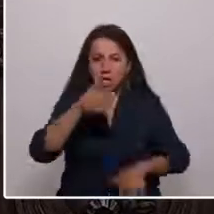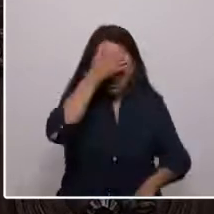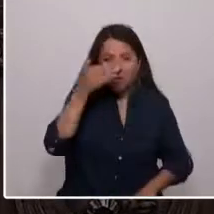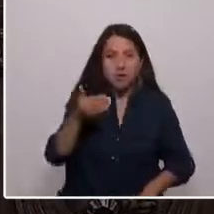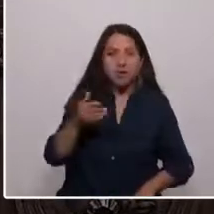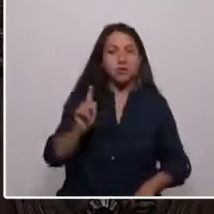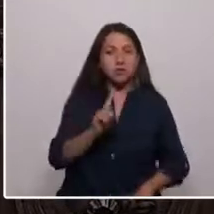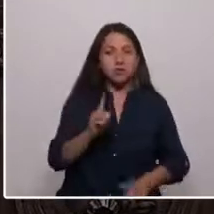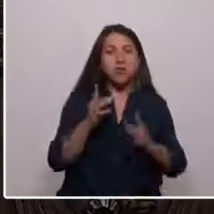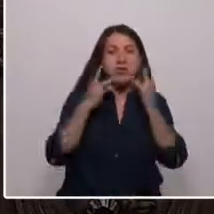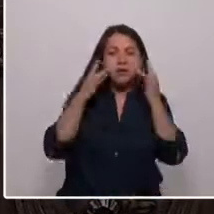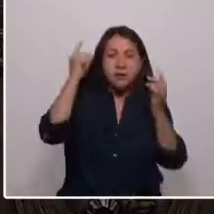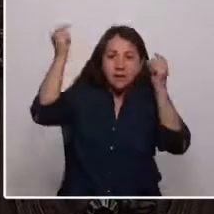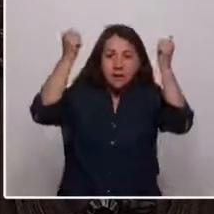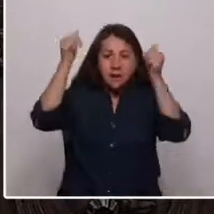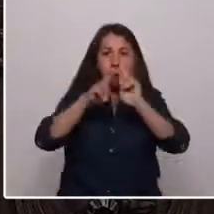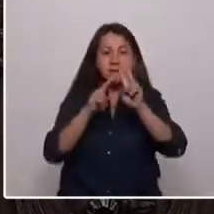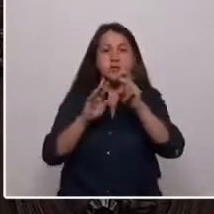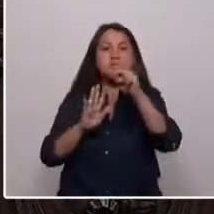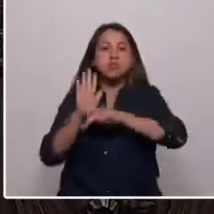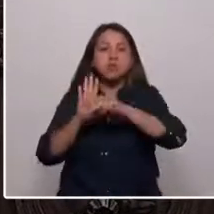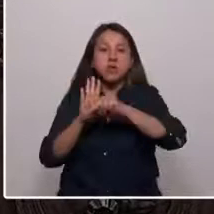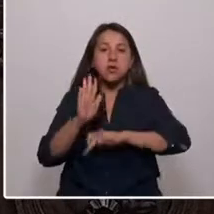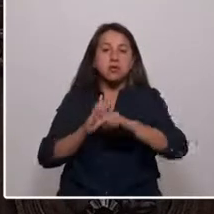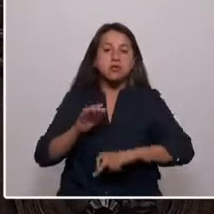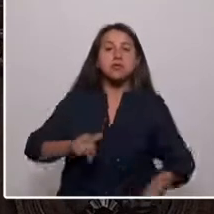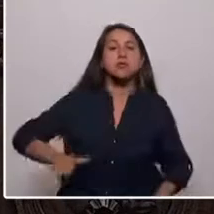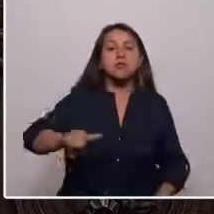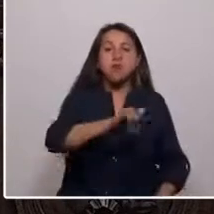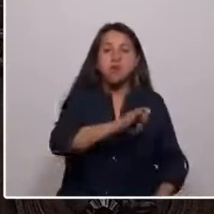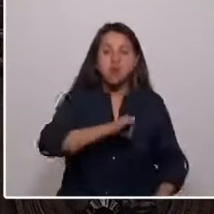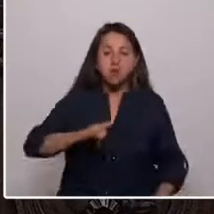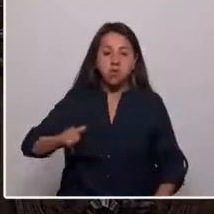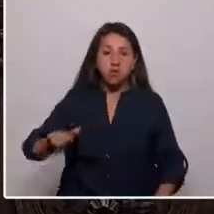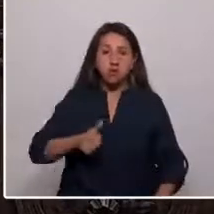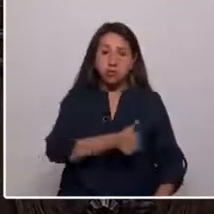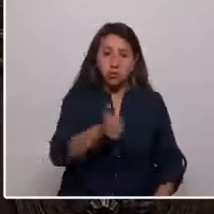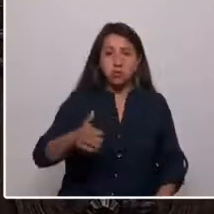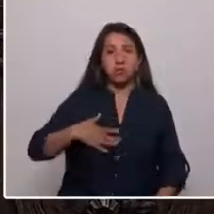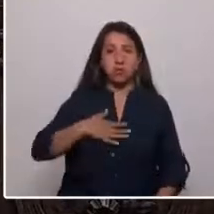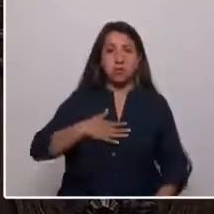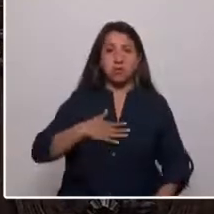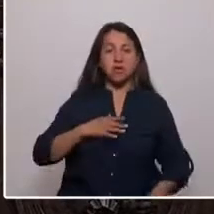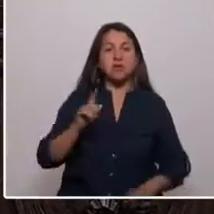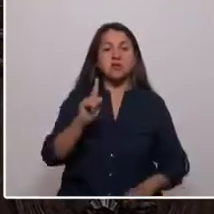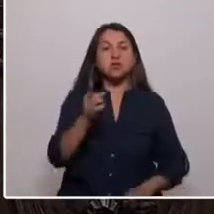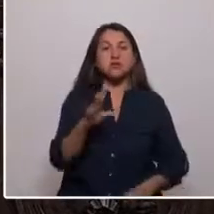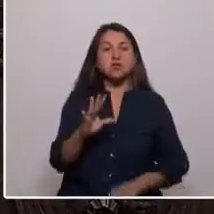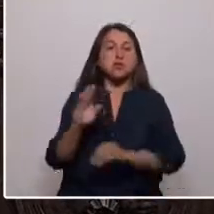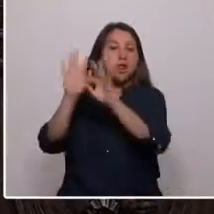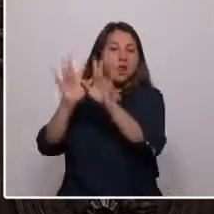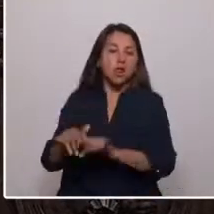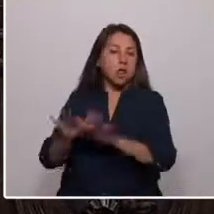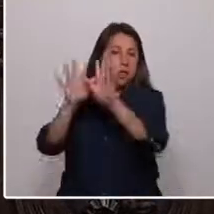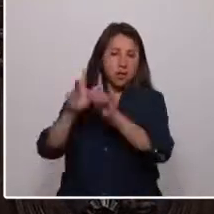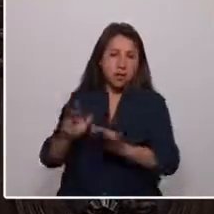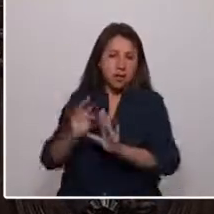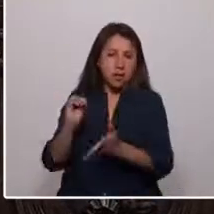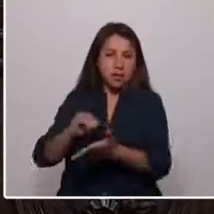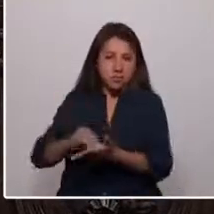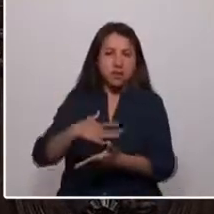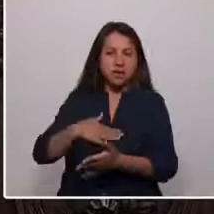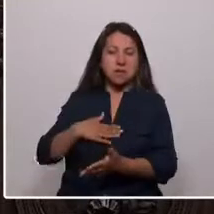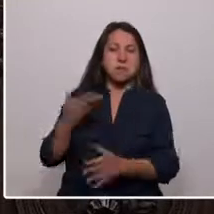todo un proyecto común. No puede rehacerse por unas líneas escritas en un papel por más que se quiera y se